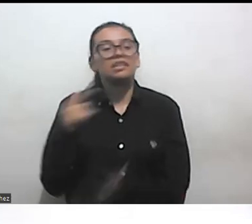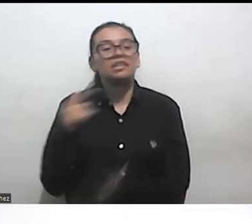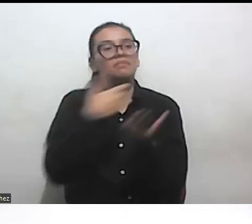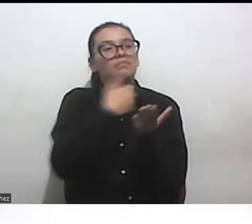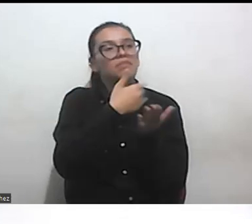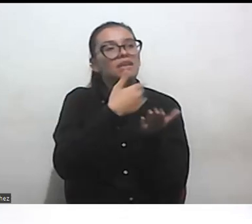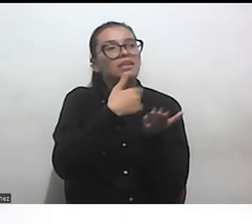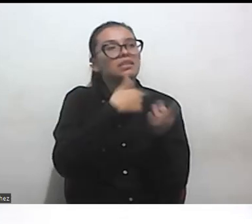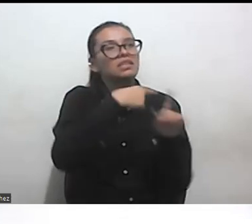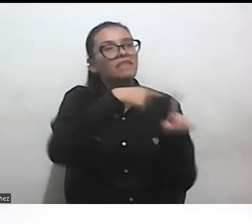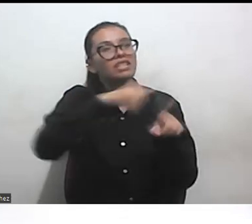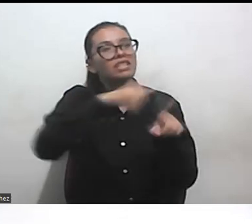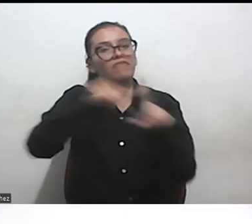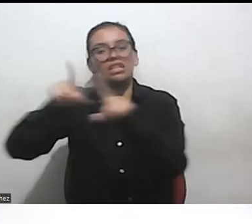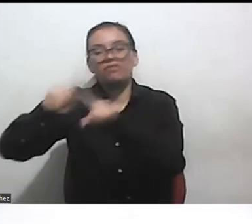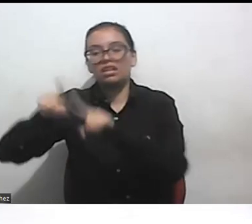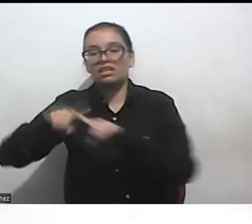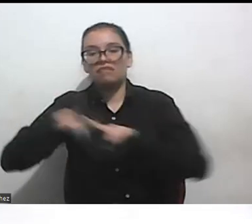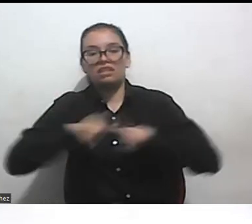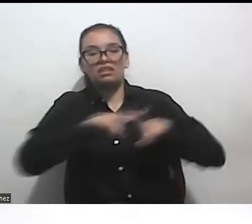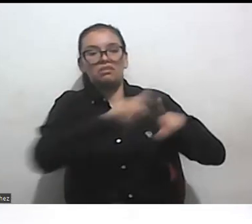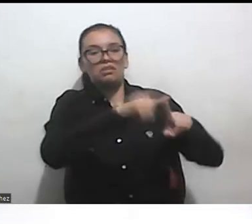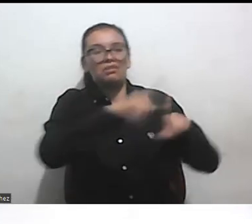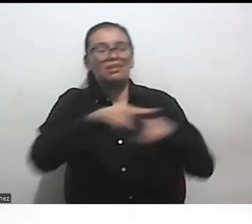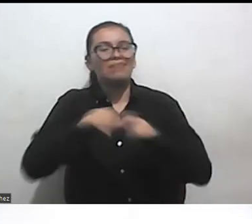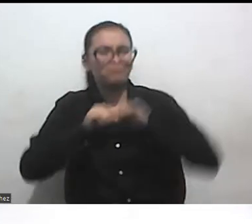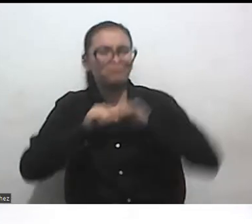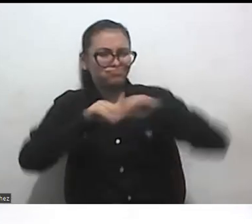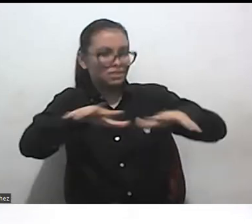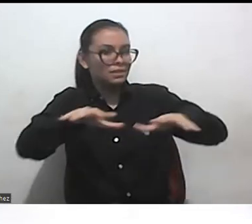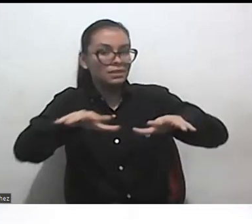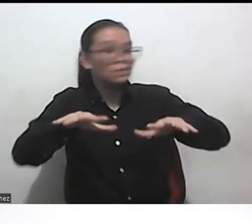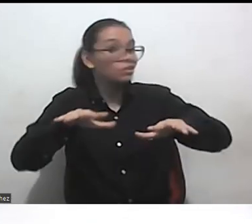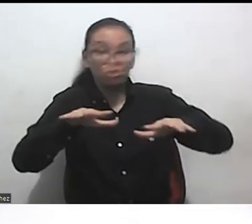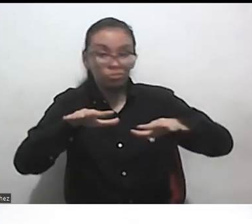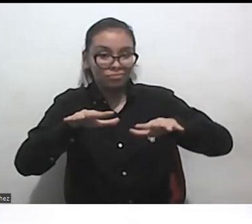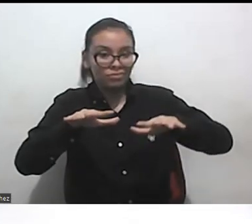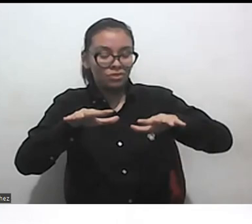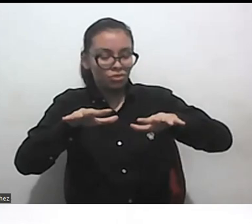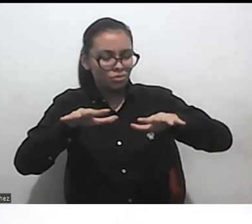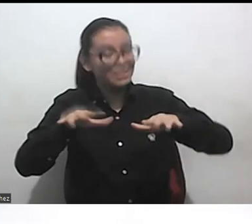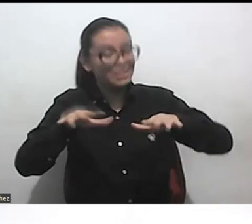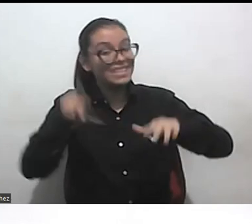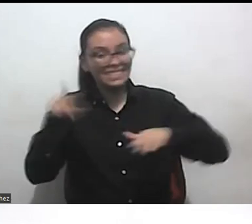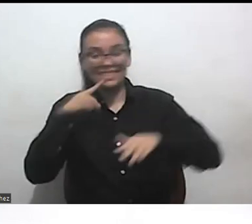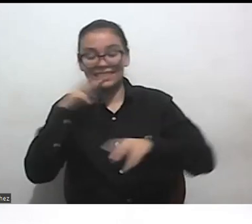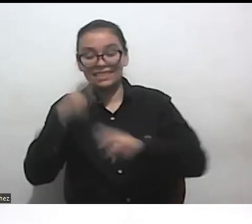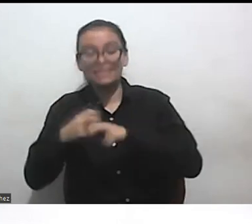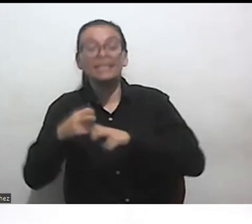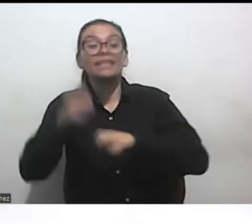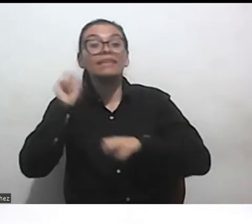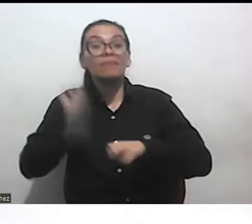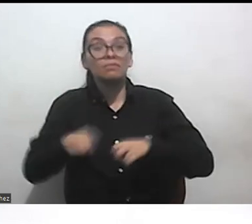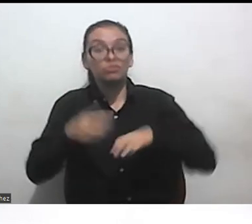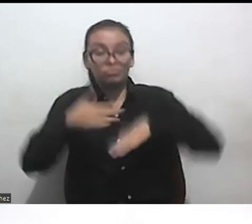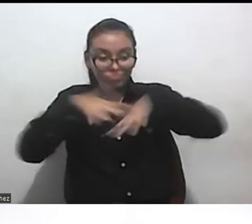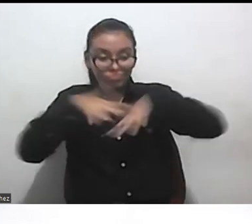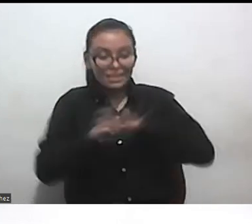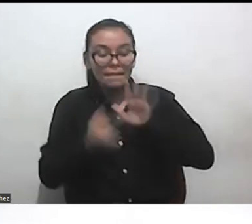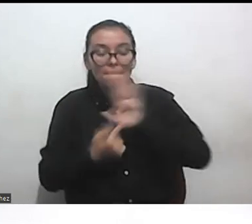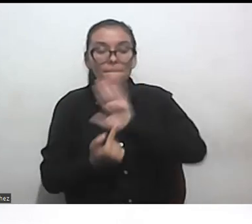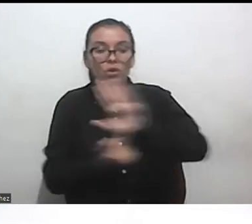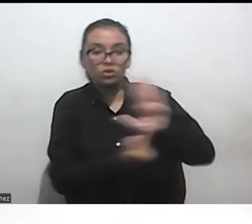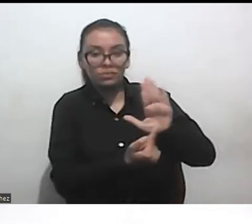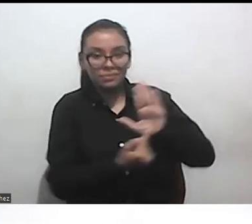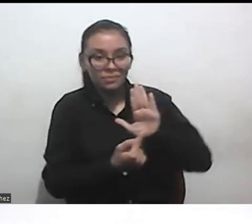ella señala de que hay un gran riesgo cuando hablamos acerca de interseccionalidad es de comenzar a